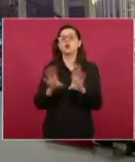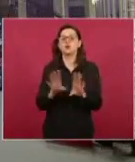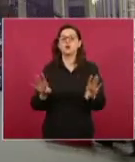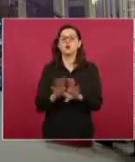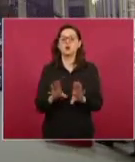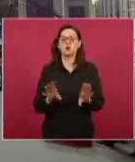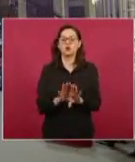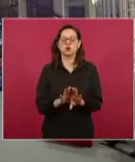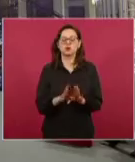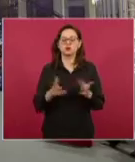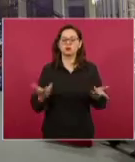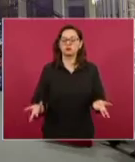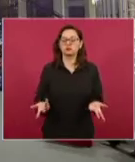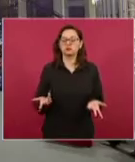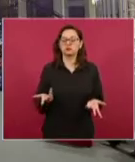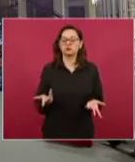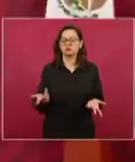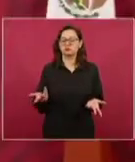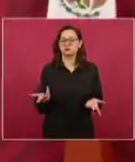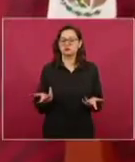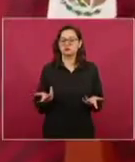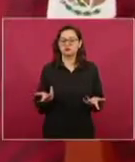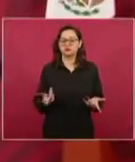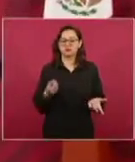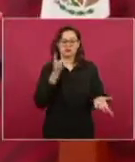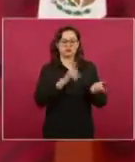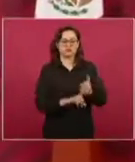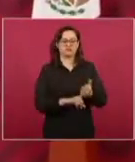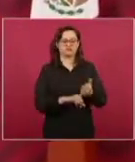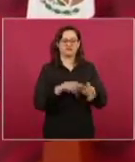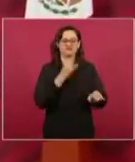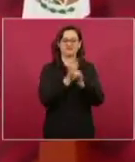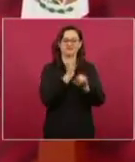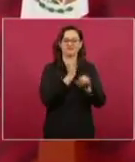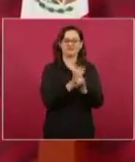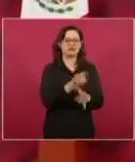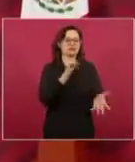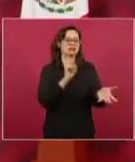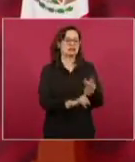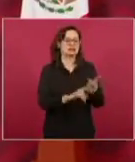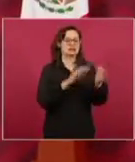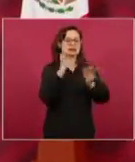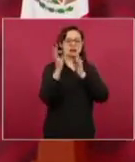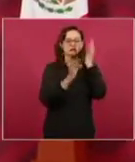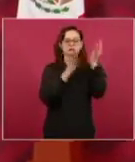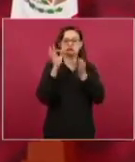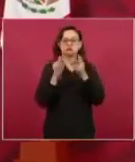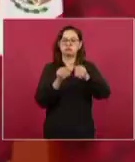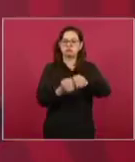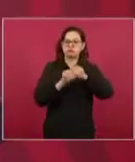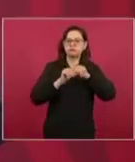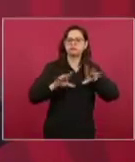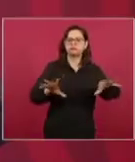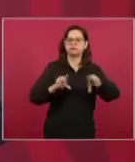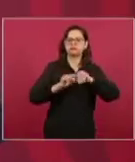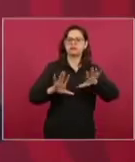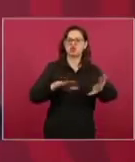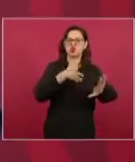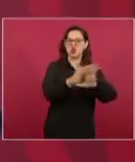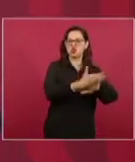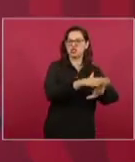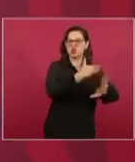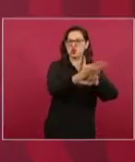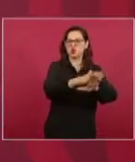van a